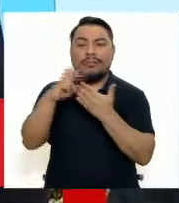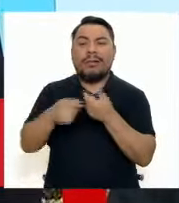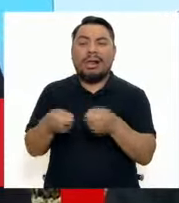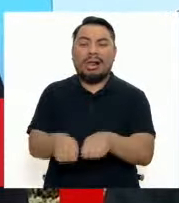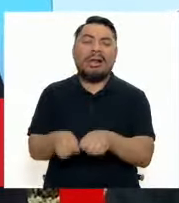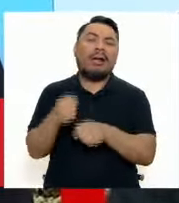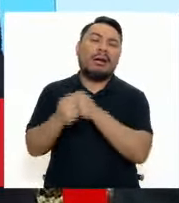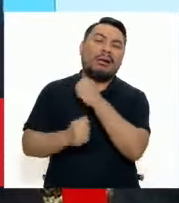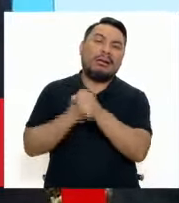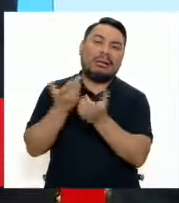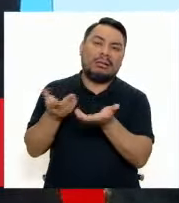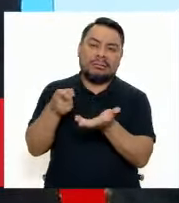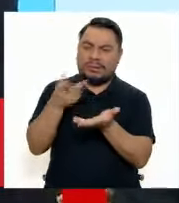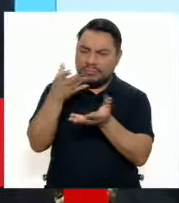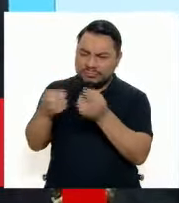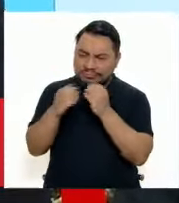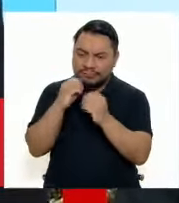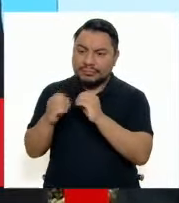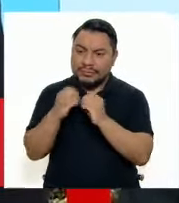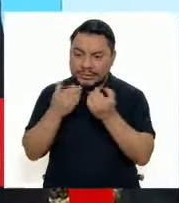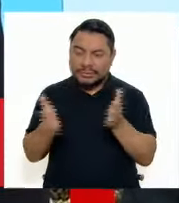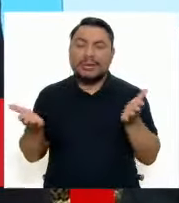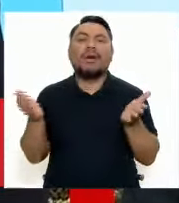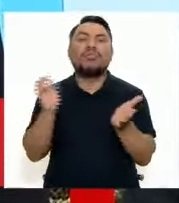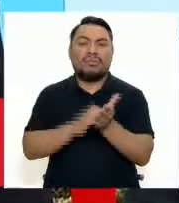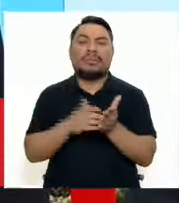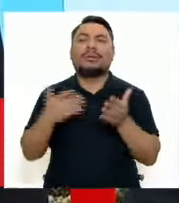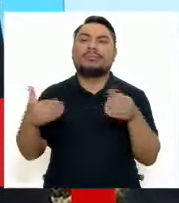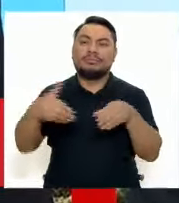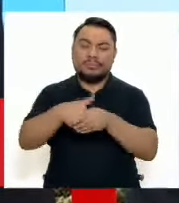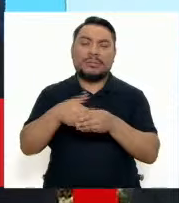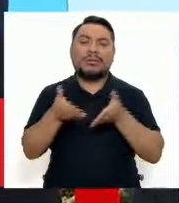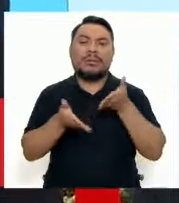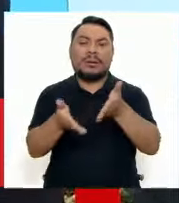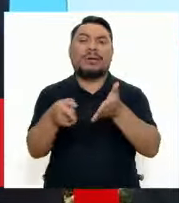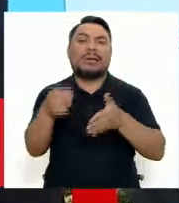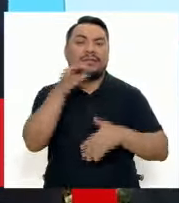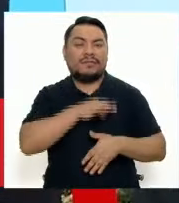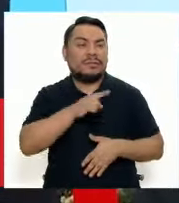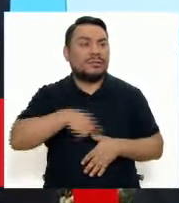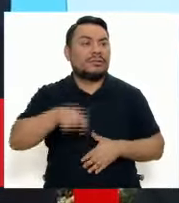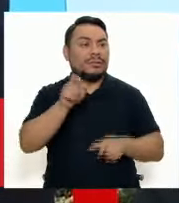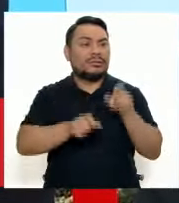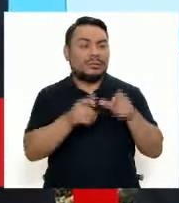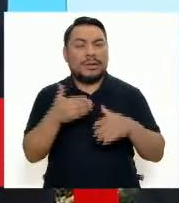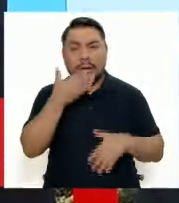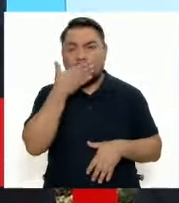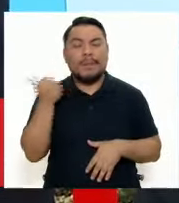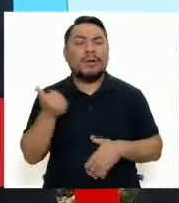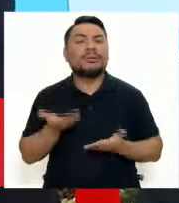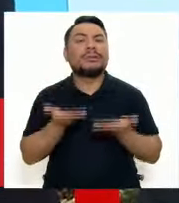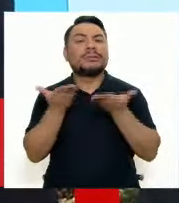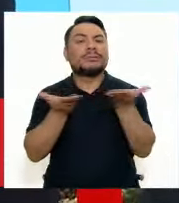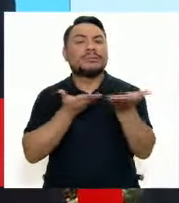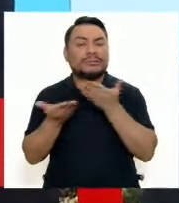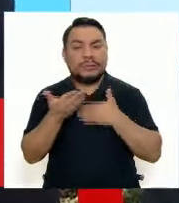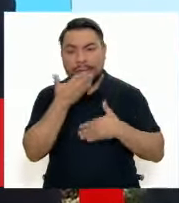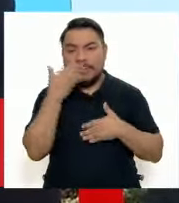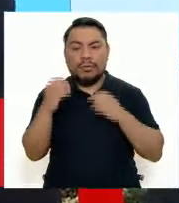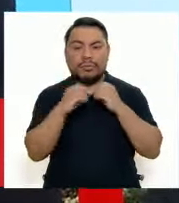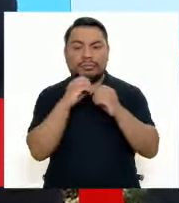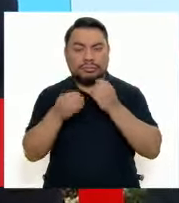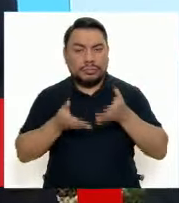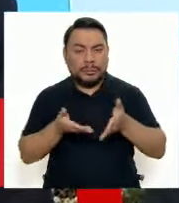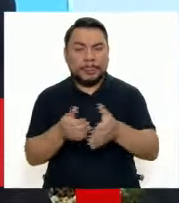y hacer que estos proyectos, estos contratos de concesión, terminen siempre beneficiando a los ciudadanos a través de mejores servicios y mayor infraestructura.